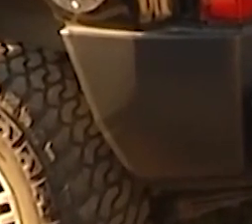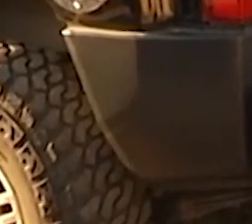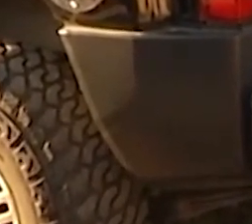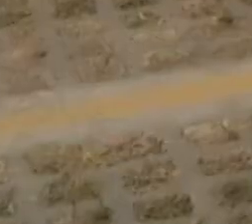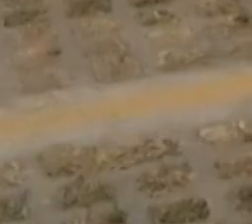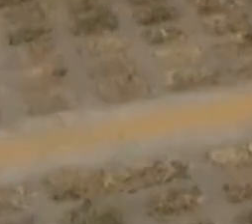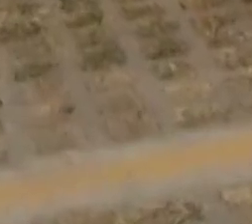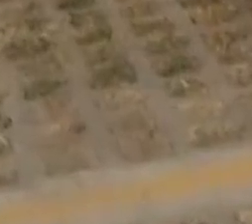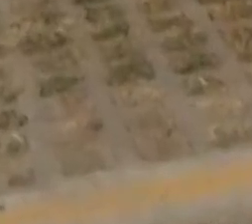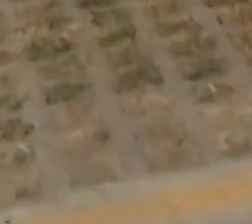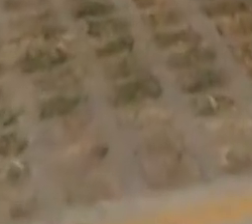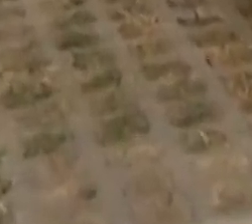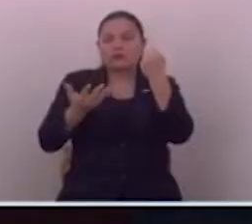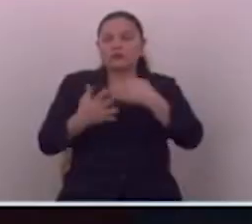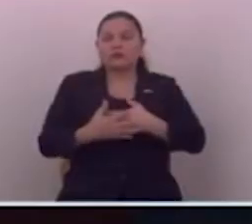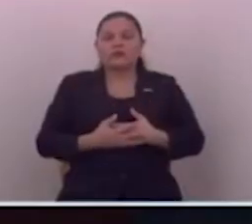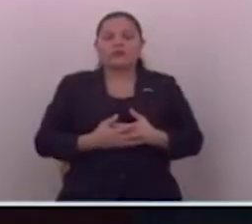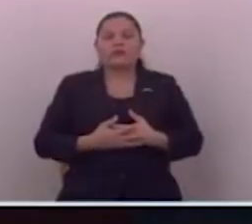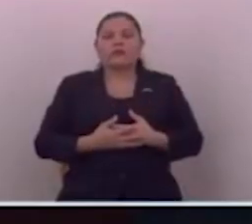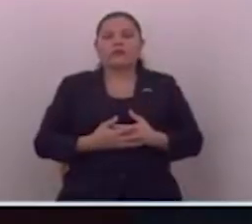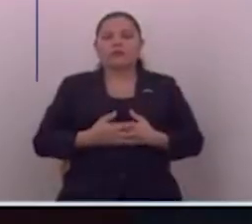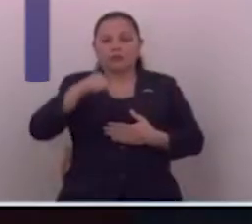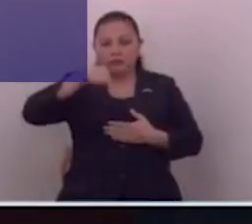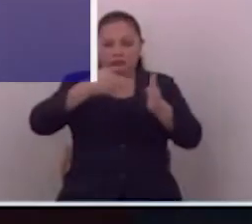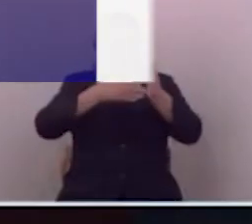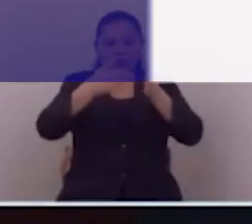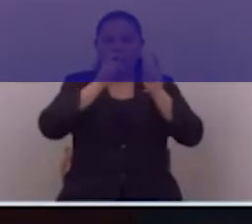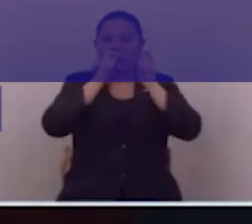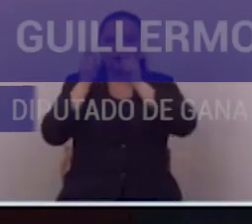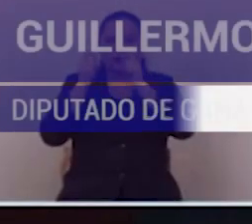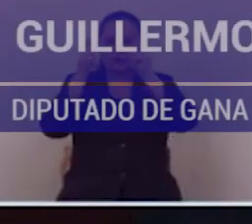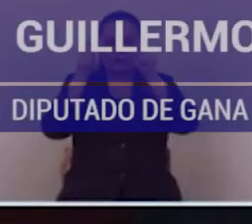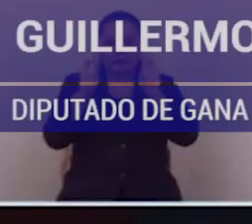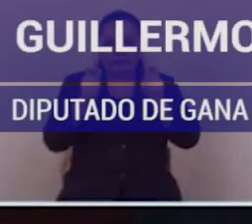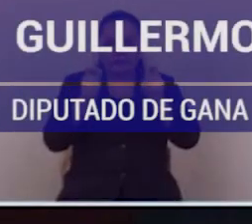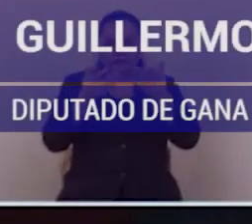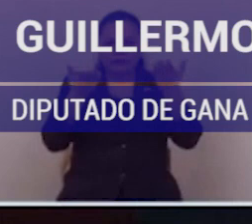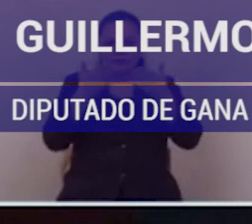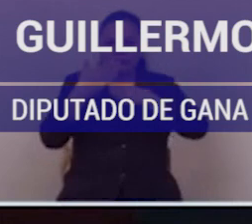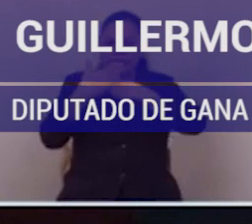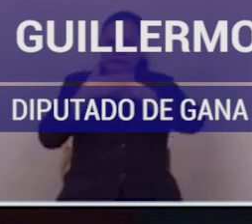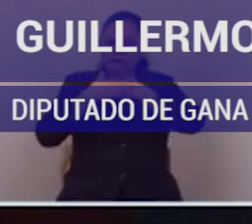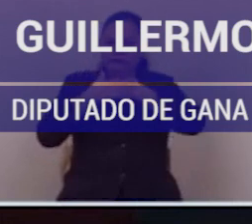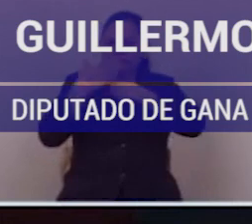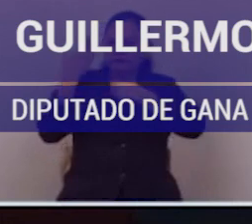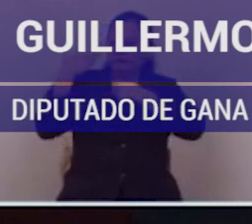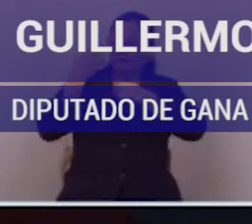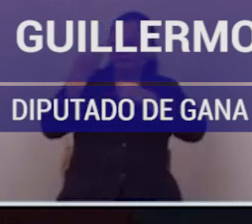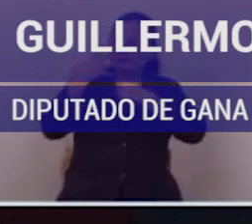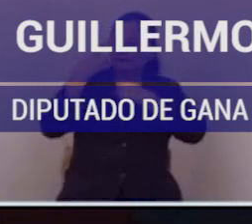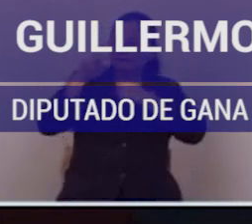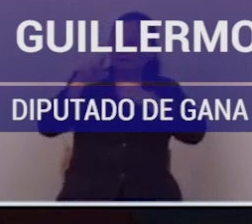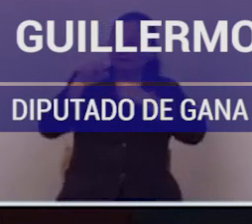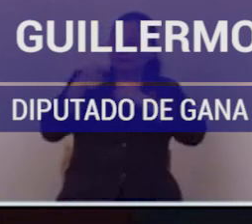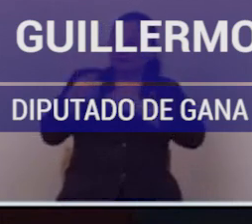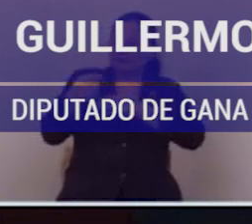importante es, y aquí es donde nace la pieza de correspondencia que me lo hacía ver un amigo jefe